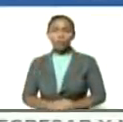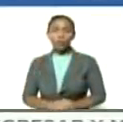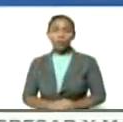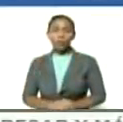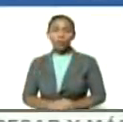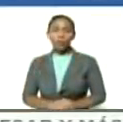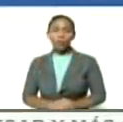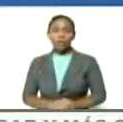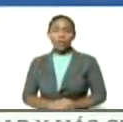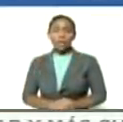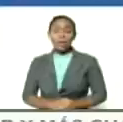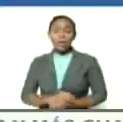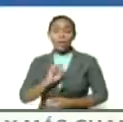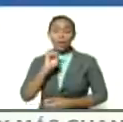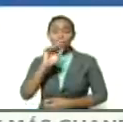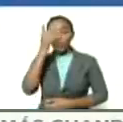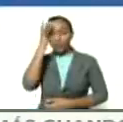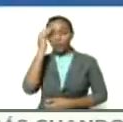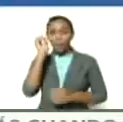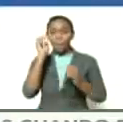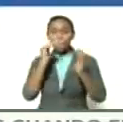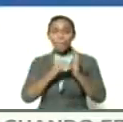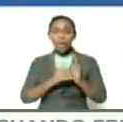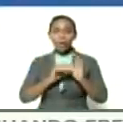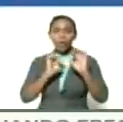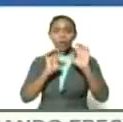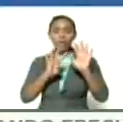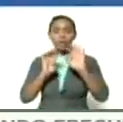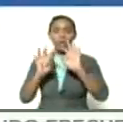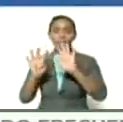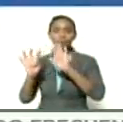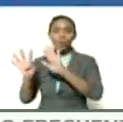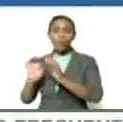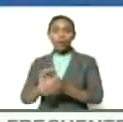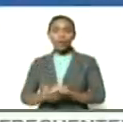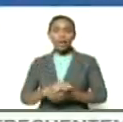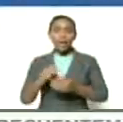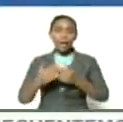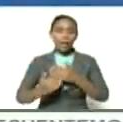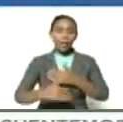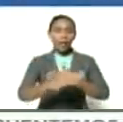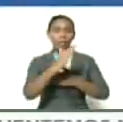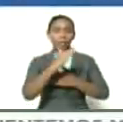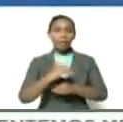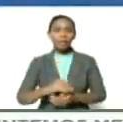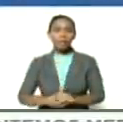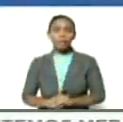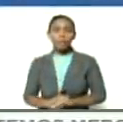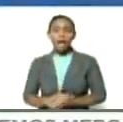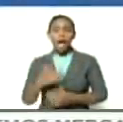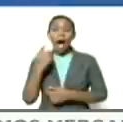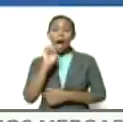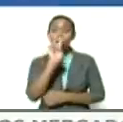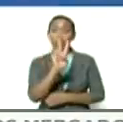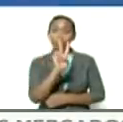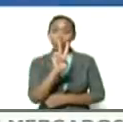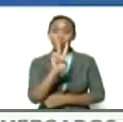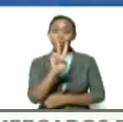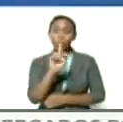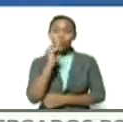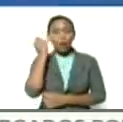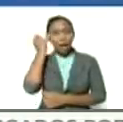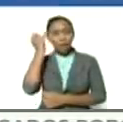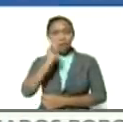desde el 2 de febrero de 1999 en adelante ha ido surgiendo una